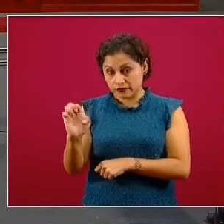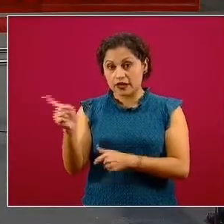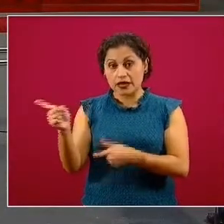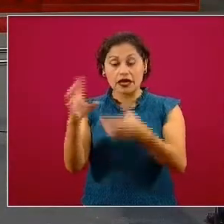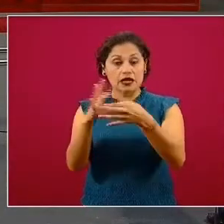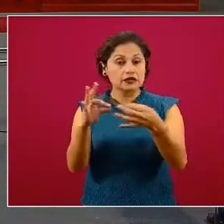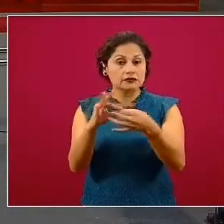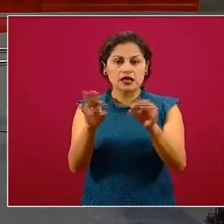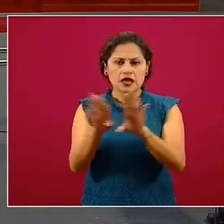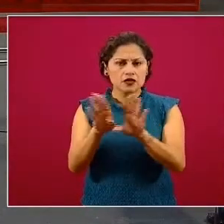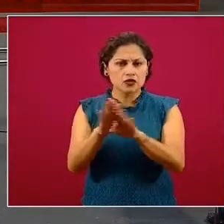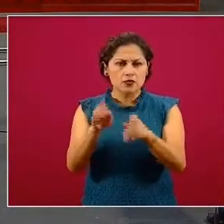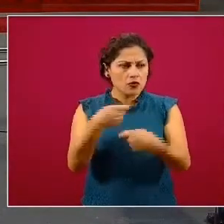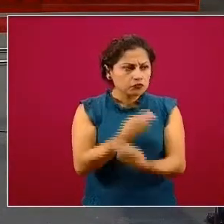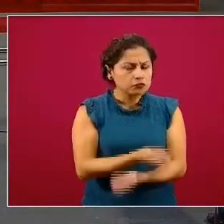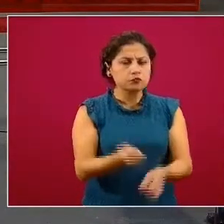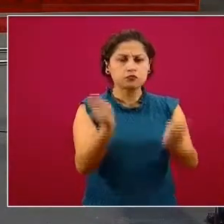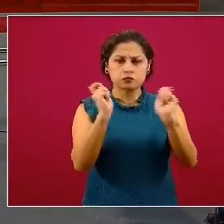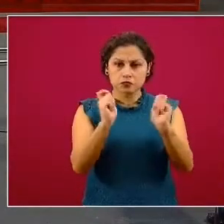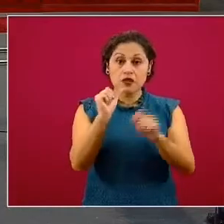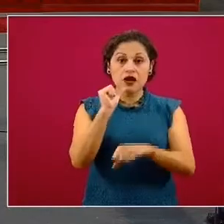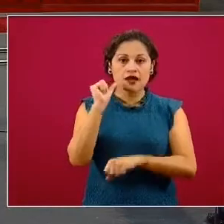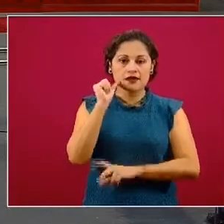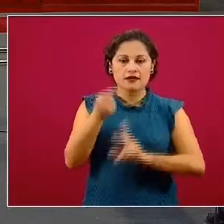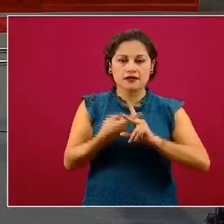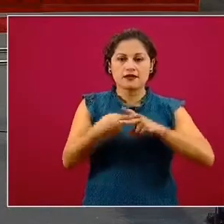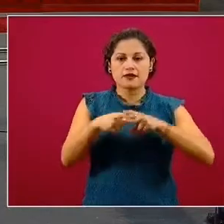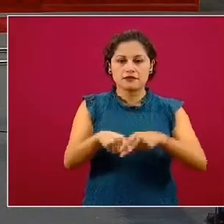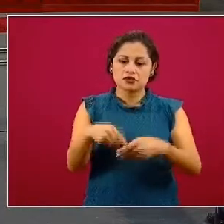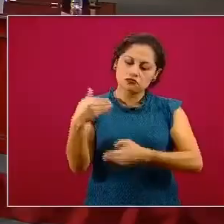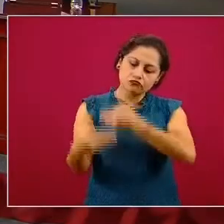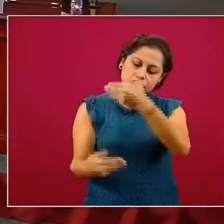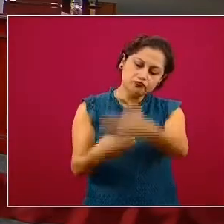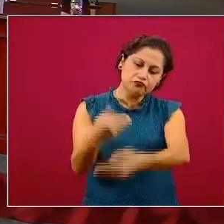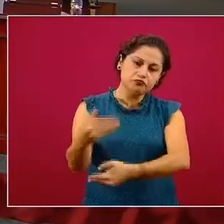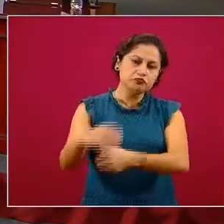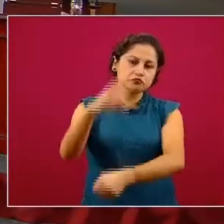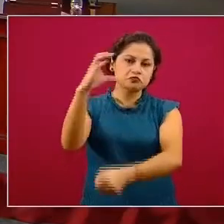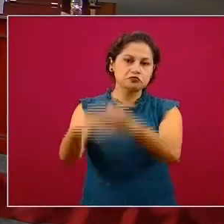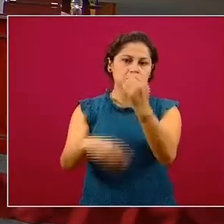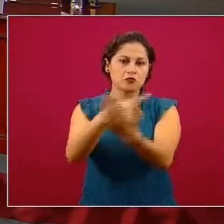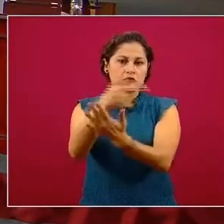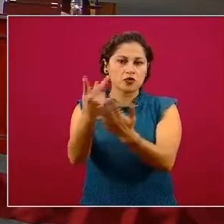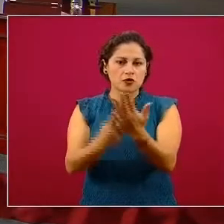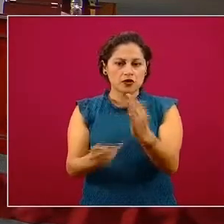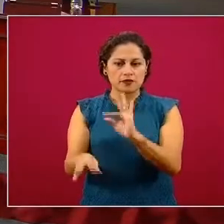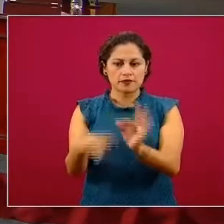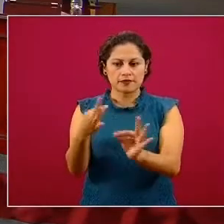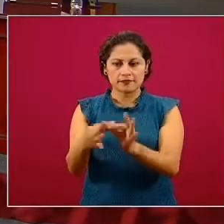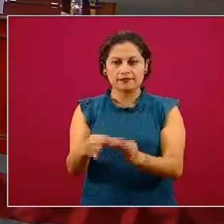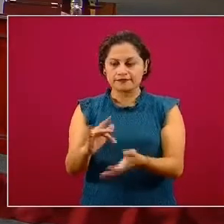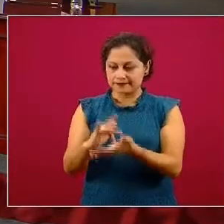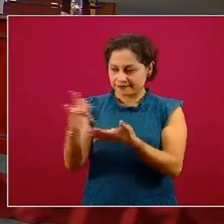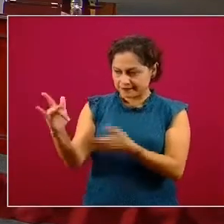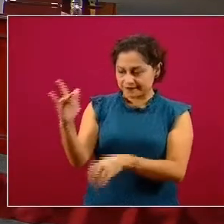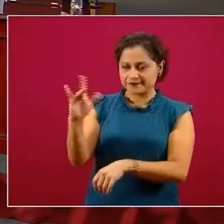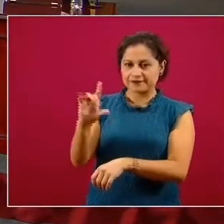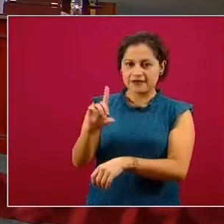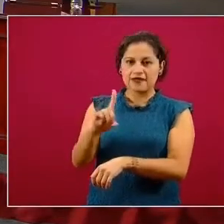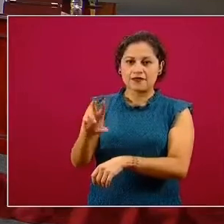dispersión que inició ayer y va a continuar hasta que termine el programa. Gracias, doctora. Buenas tardes a todos.